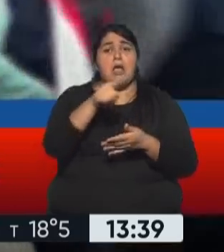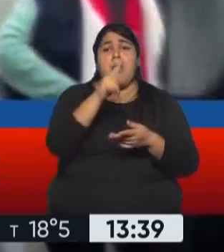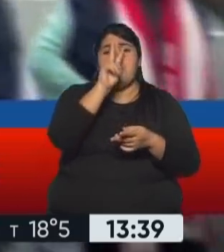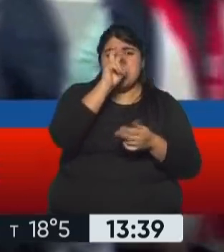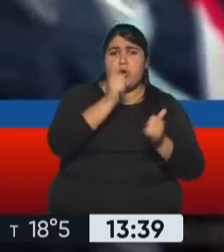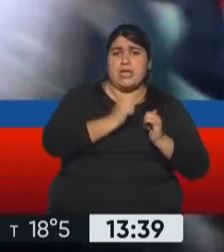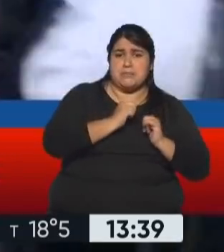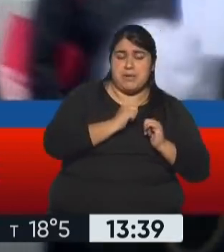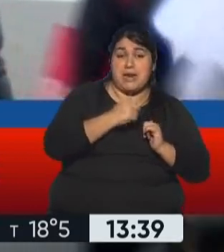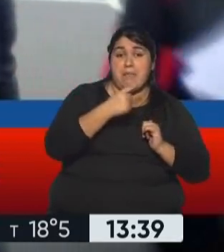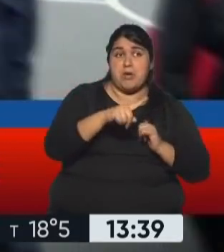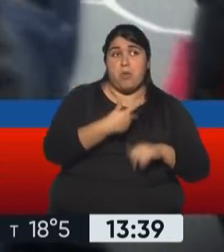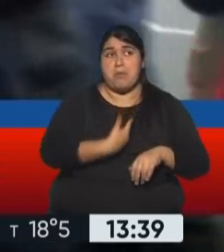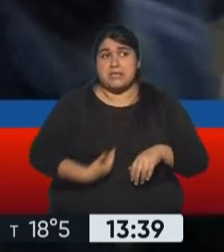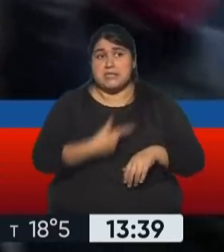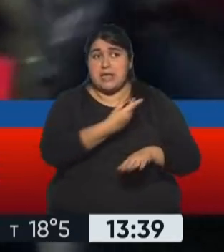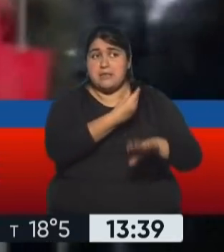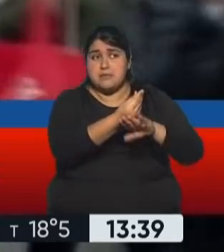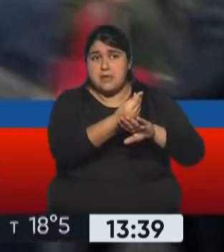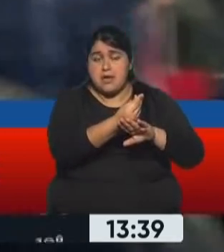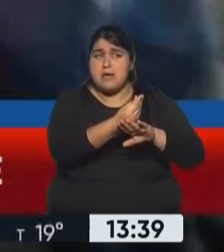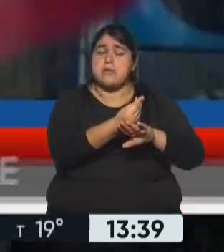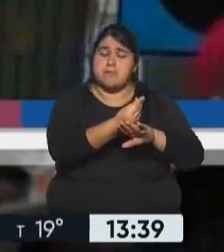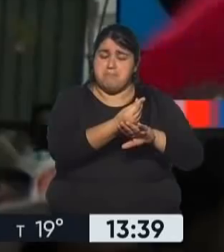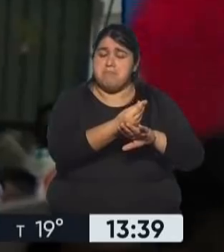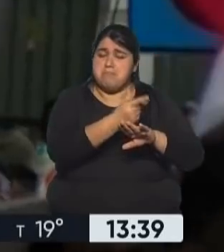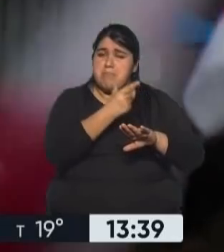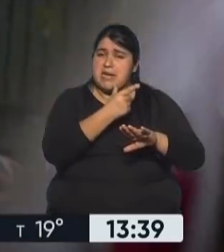presidencia de Castillo parece ser ya un hecho.